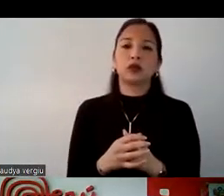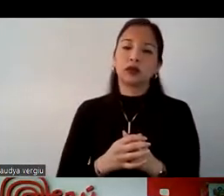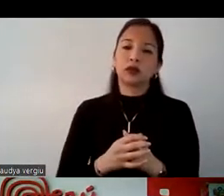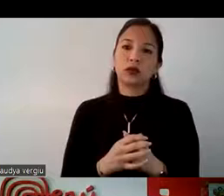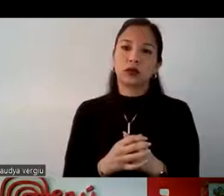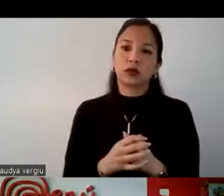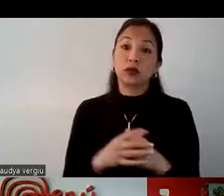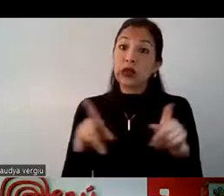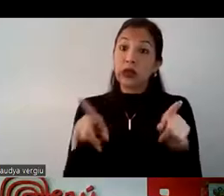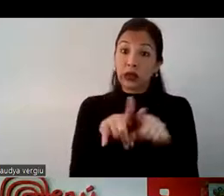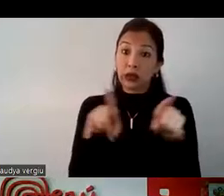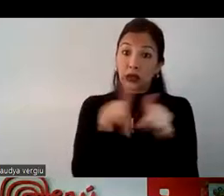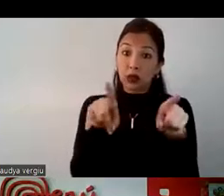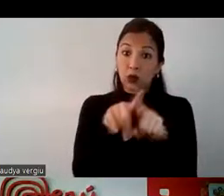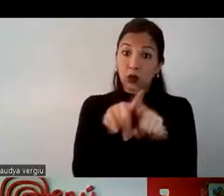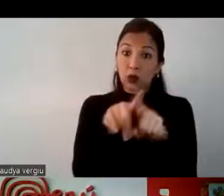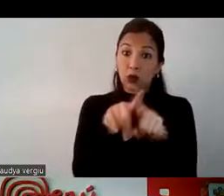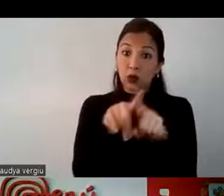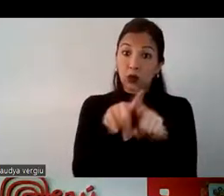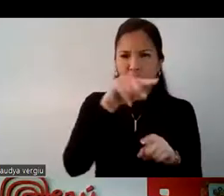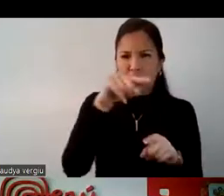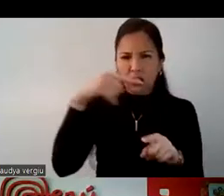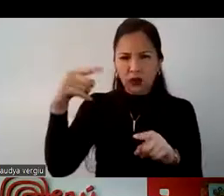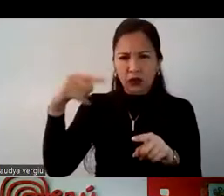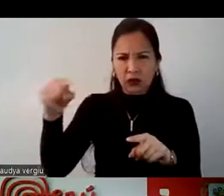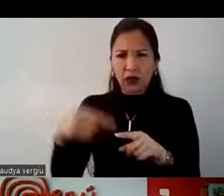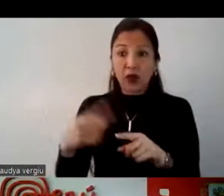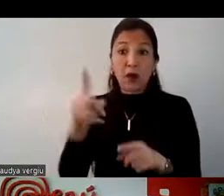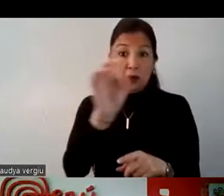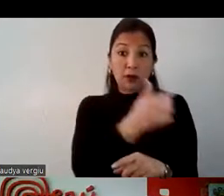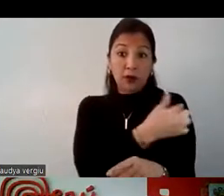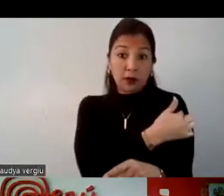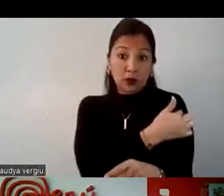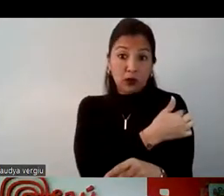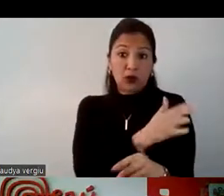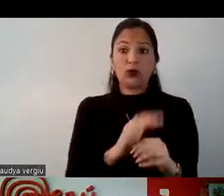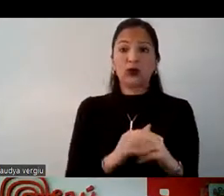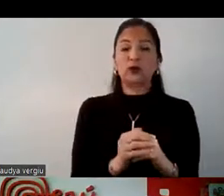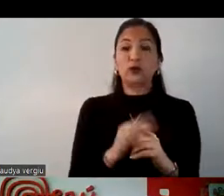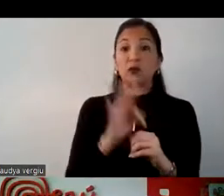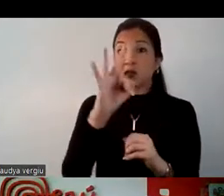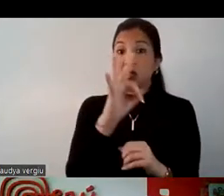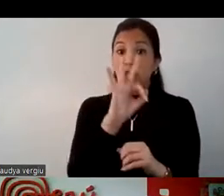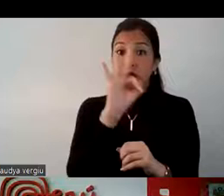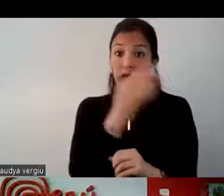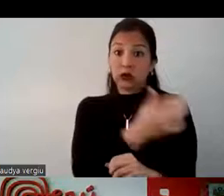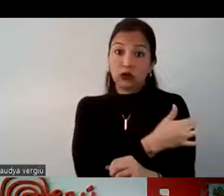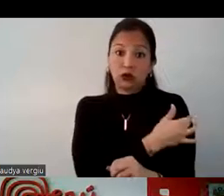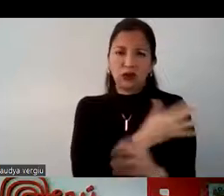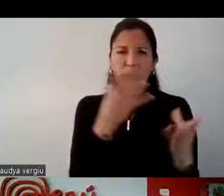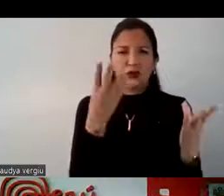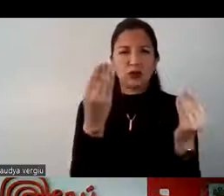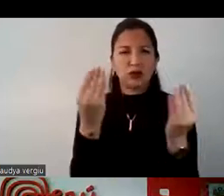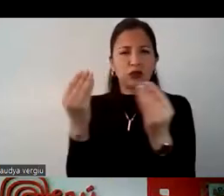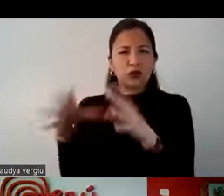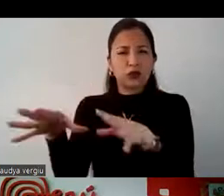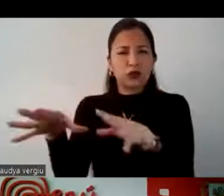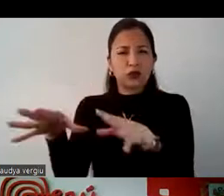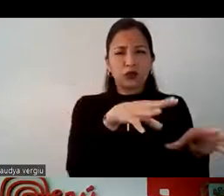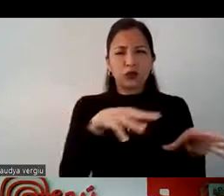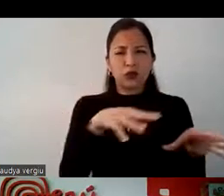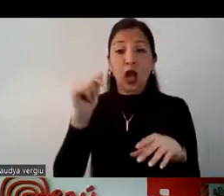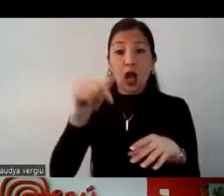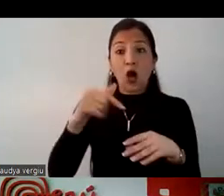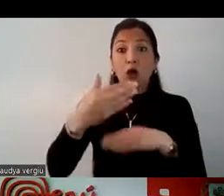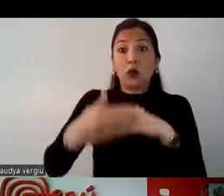De la misma forma, ellos tienen, pues, el tema de vacunación, ya con tres dosis, mucha población, incluso ya están pasando a la